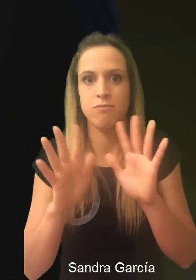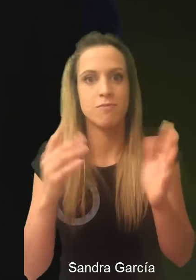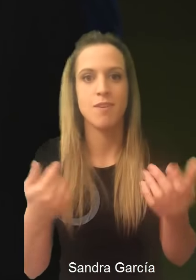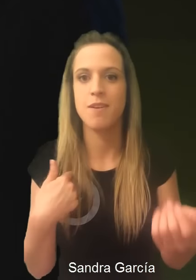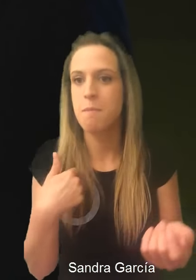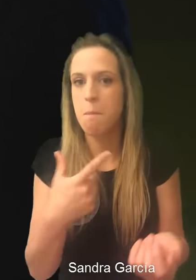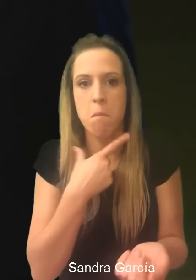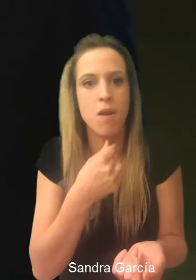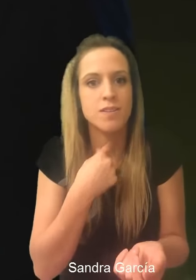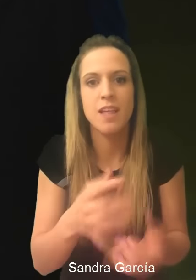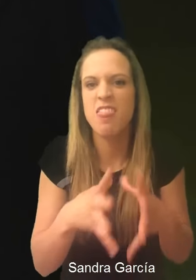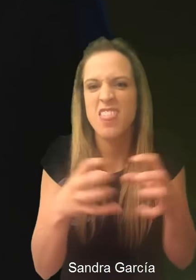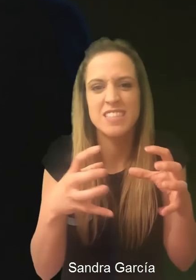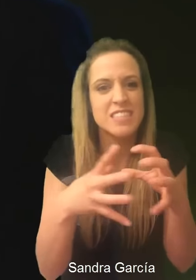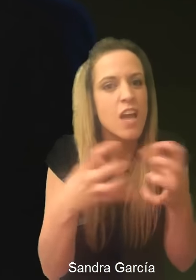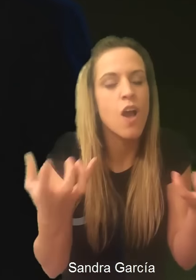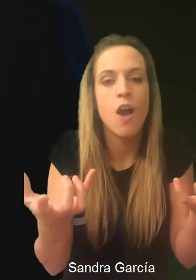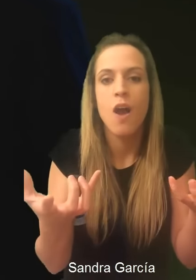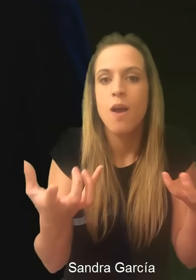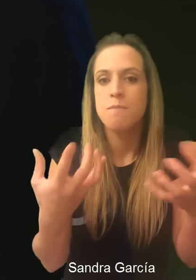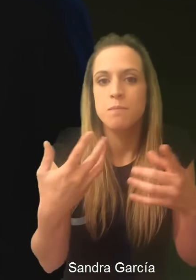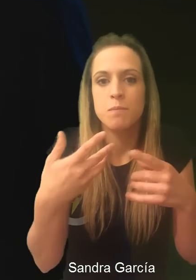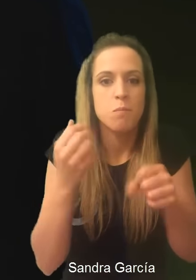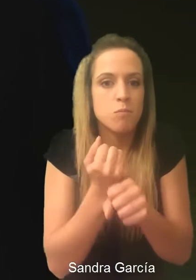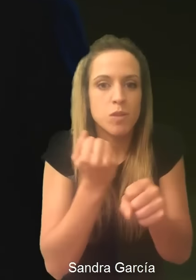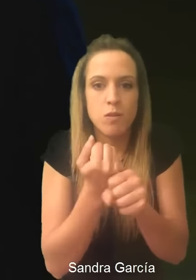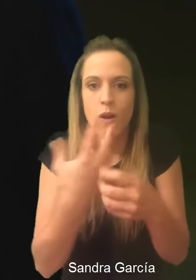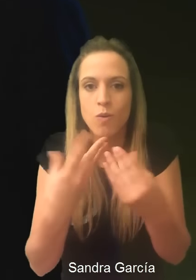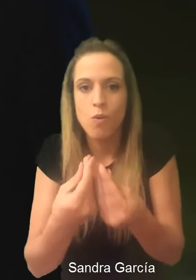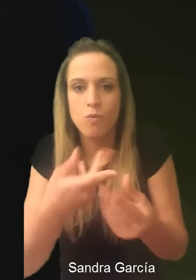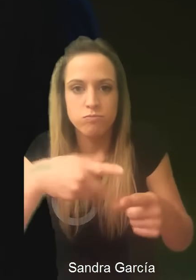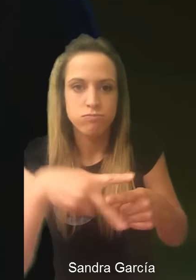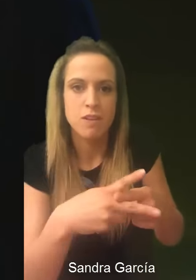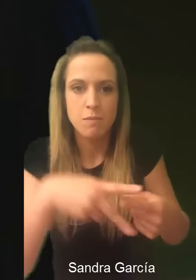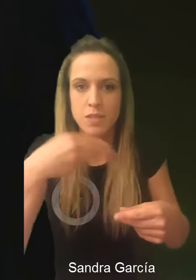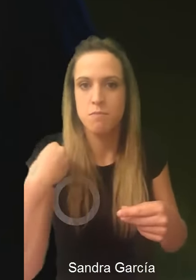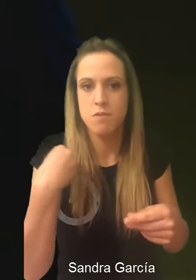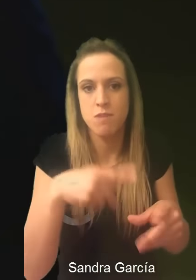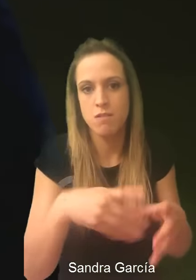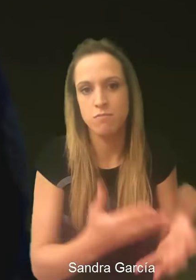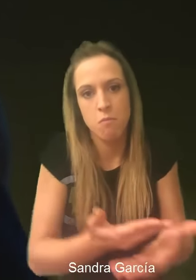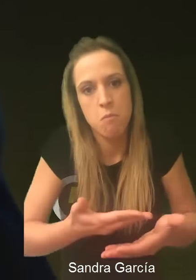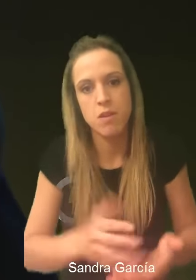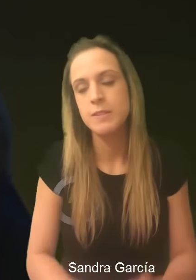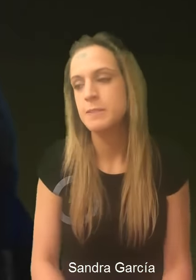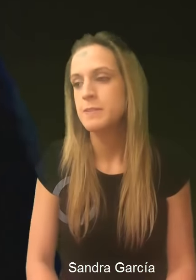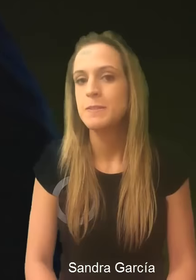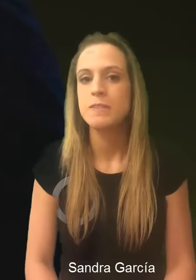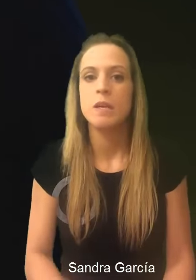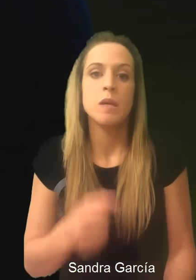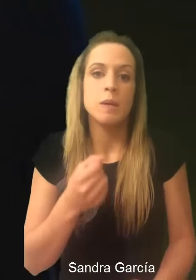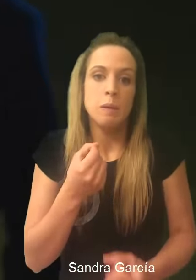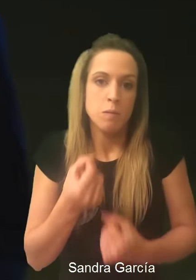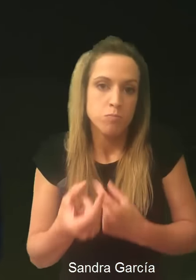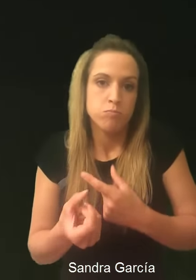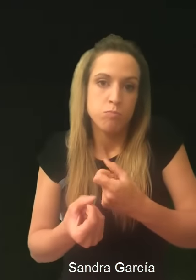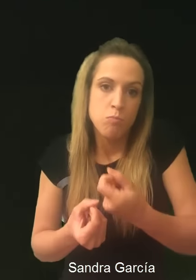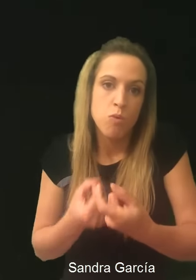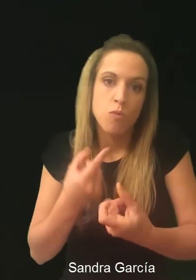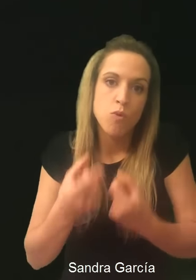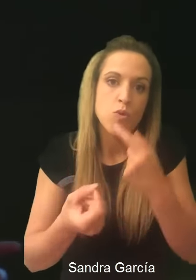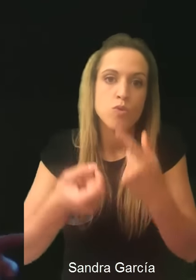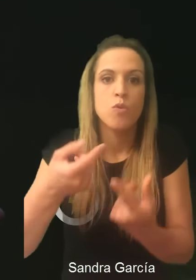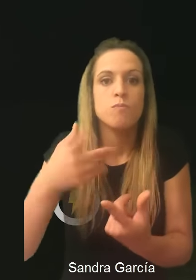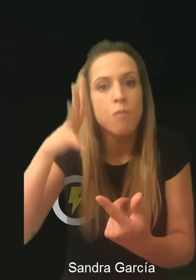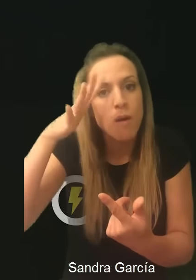Le digo, la bien que es guapo, ¿eh? Estoy deseando llevarlo a la práctica y trabajar con él. En poco tiempo ya cogí